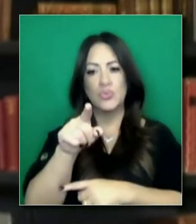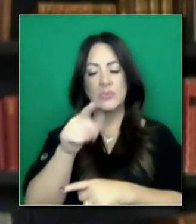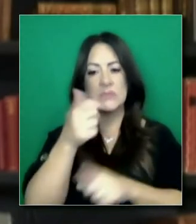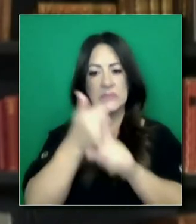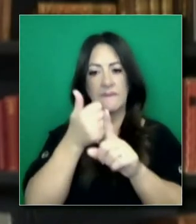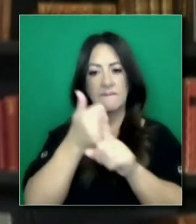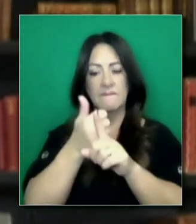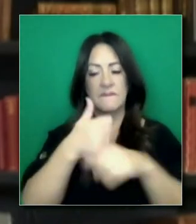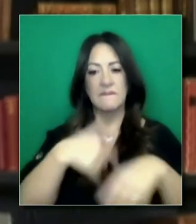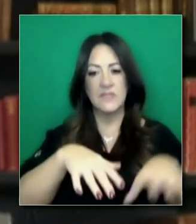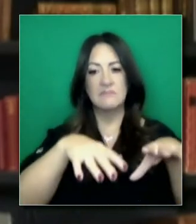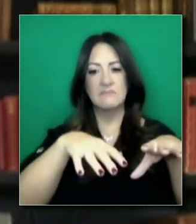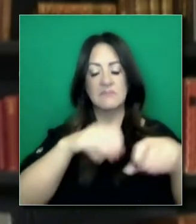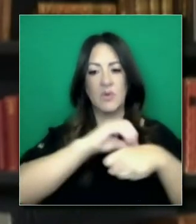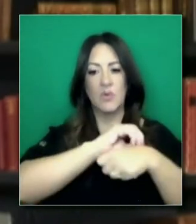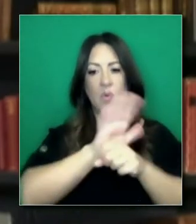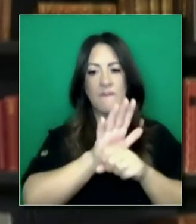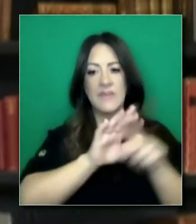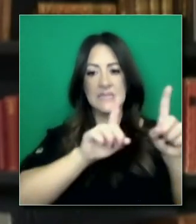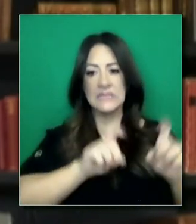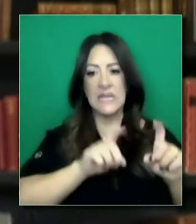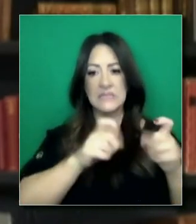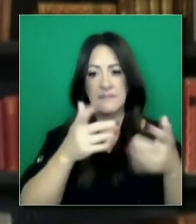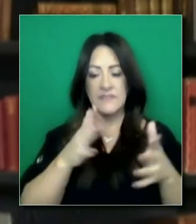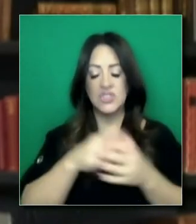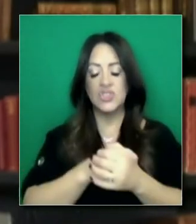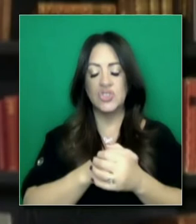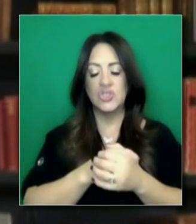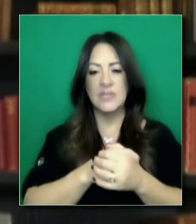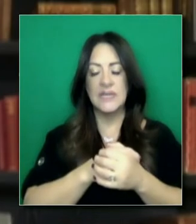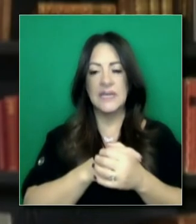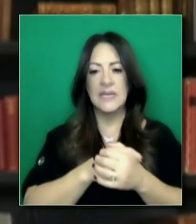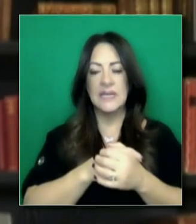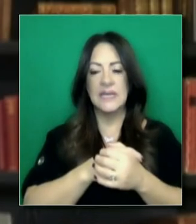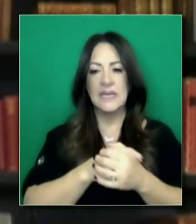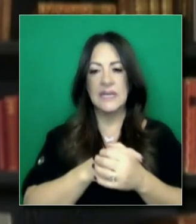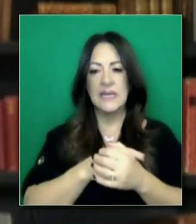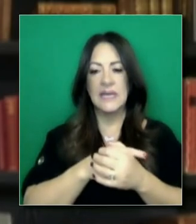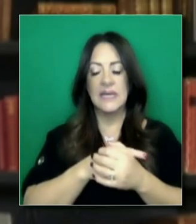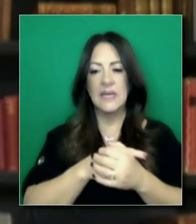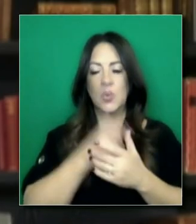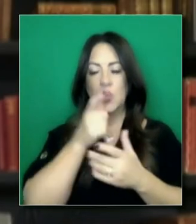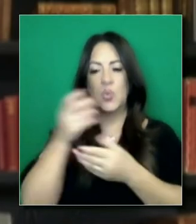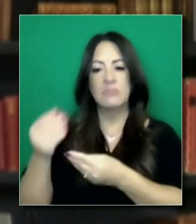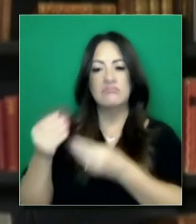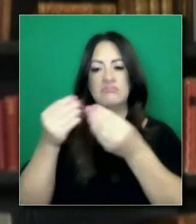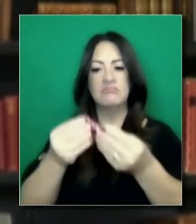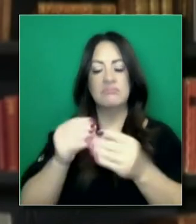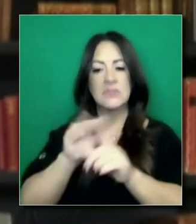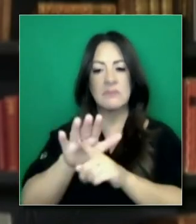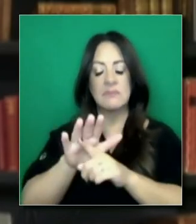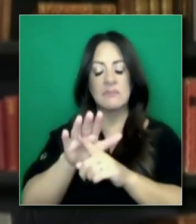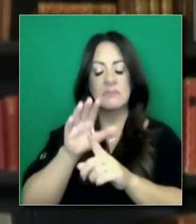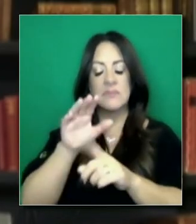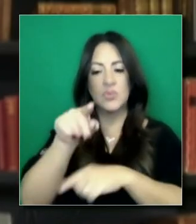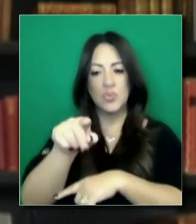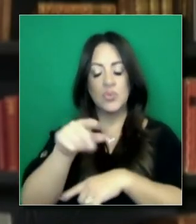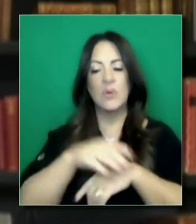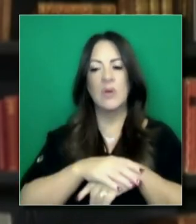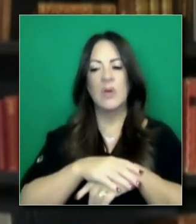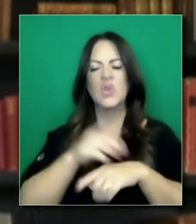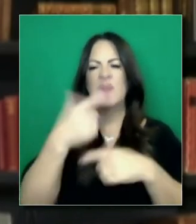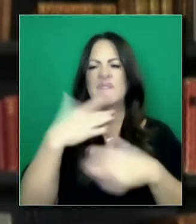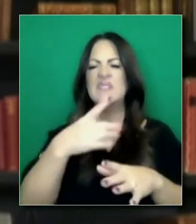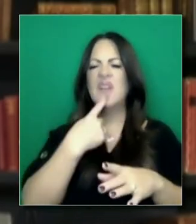Quiero checar su estatus. Le han hecho la prueba y cómo se ha expuesto usted. Usted mencionó en